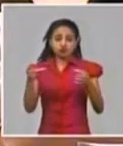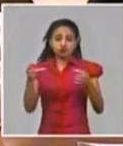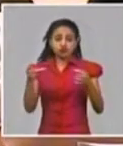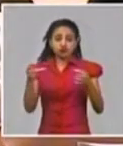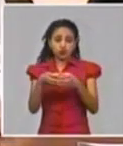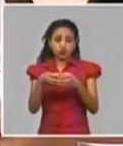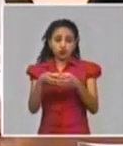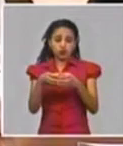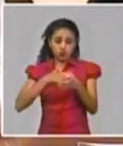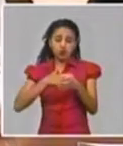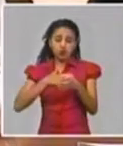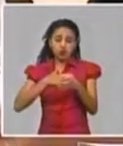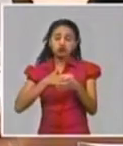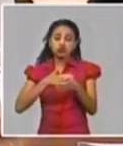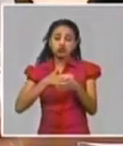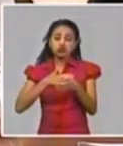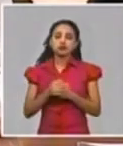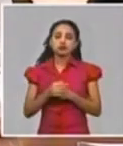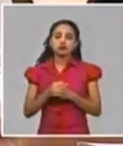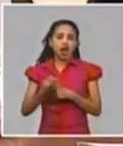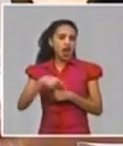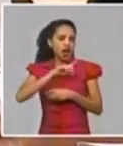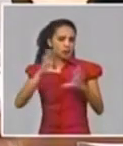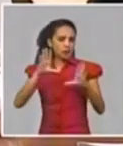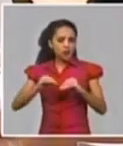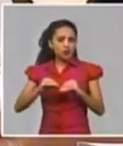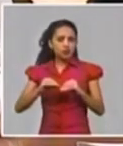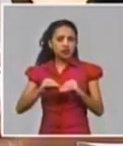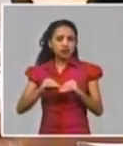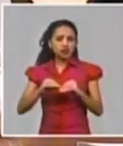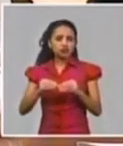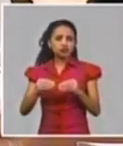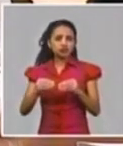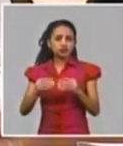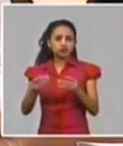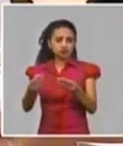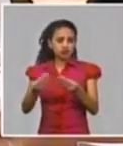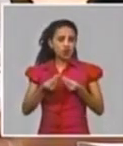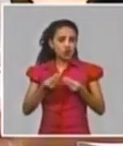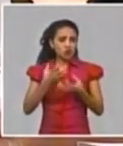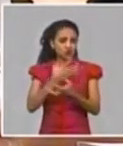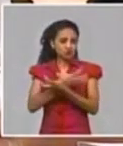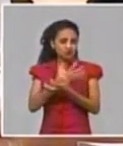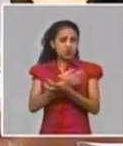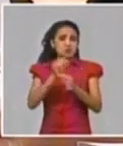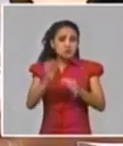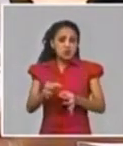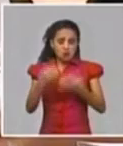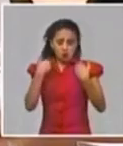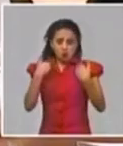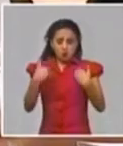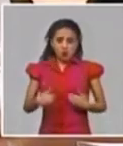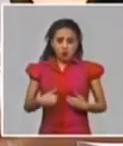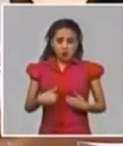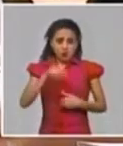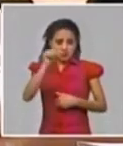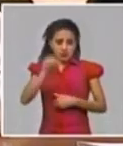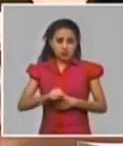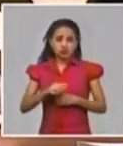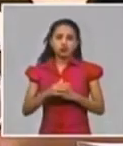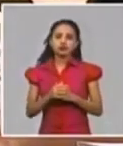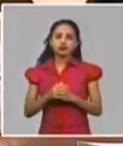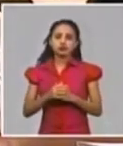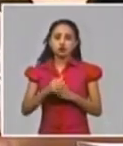anoche llegó a tarde y llegó el cadáver de un colaborador que estaba en Dominica,